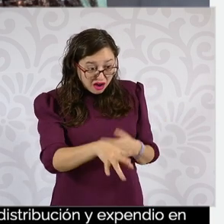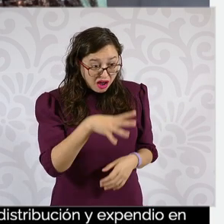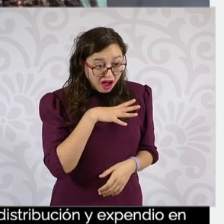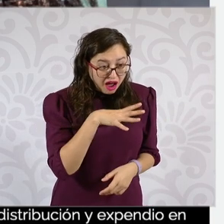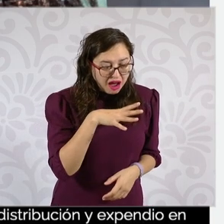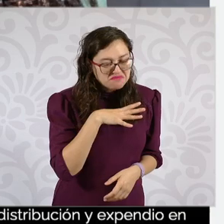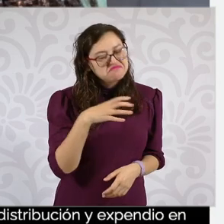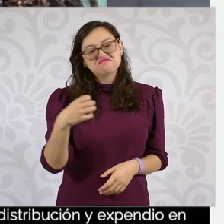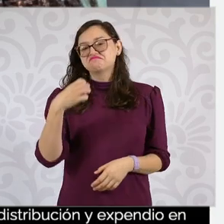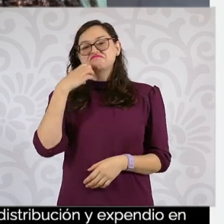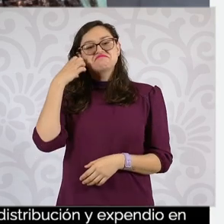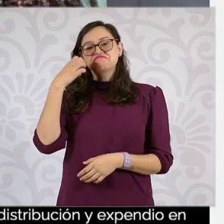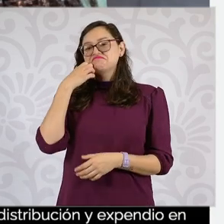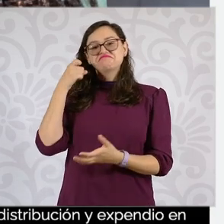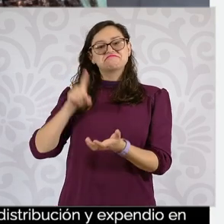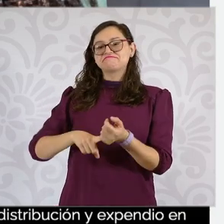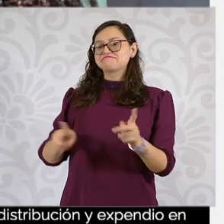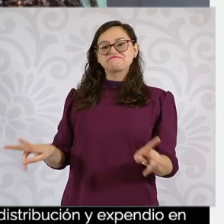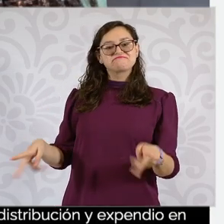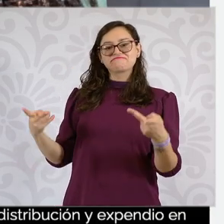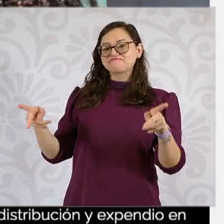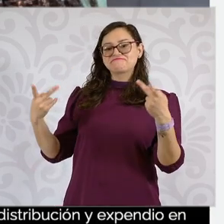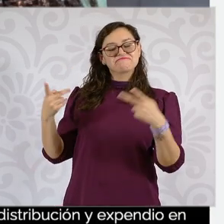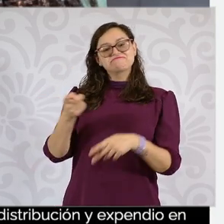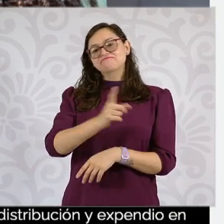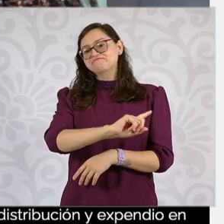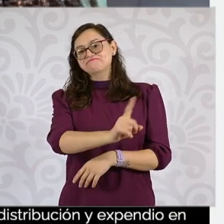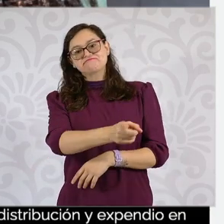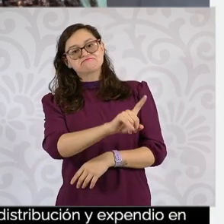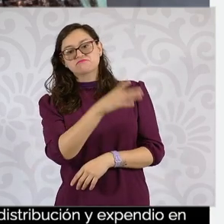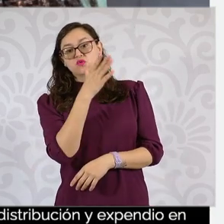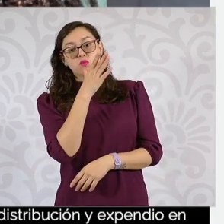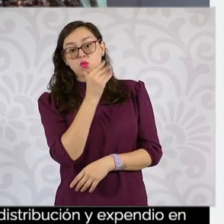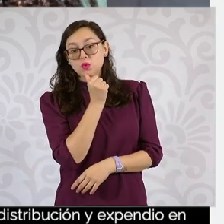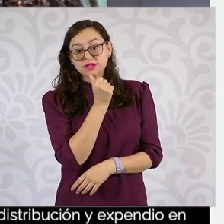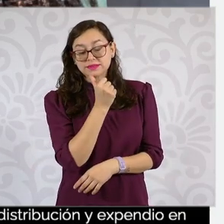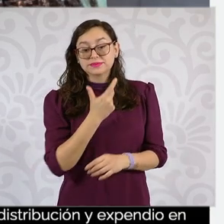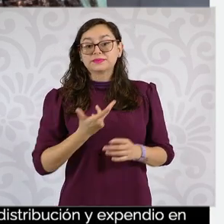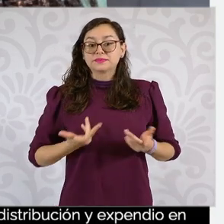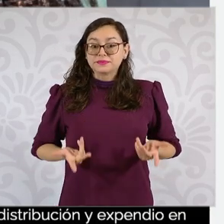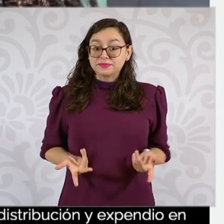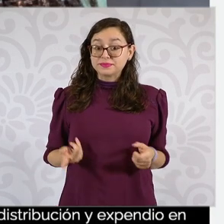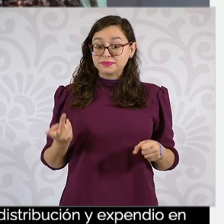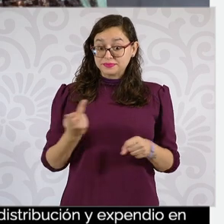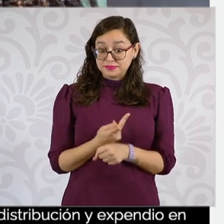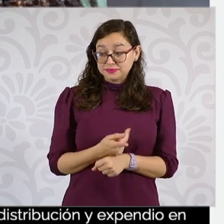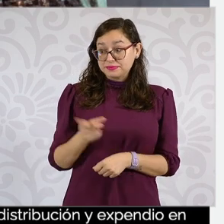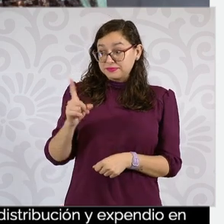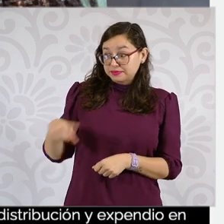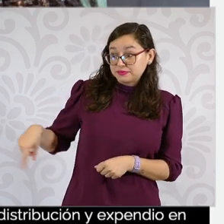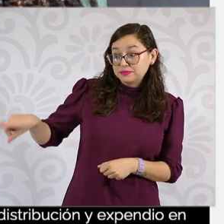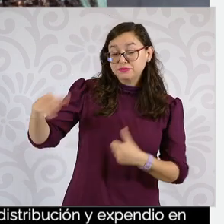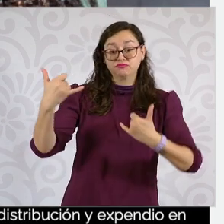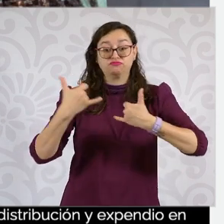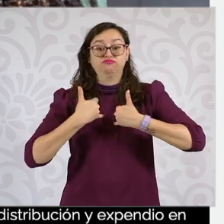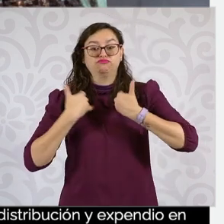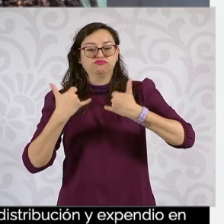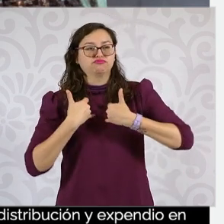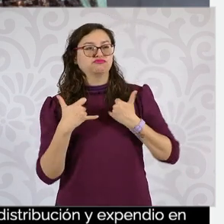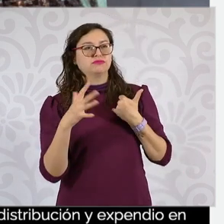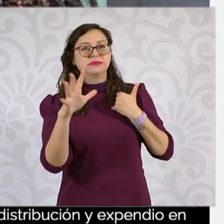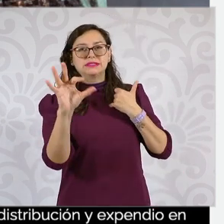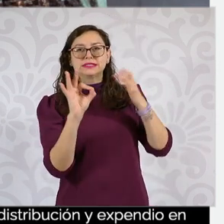Porque las infancias, las adolescencias pueden tomar decisiones saludables si tienen a su alcance alimentos